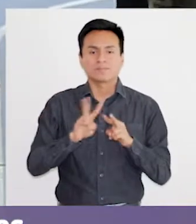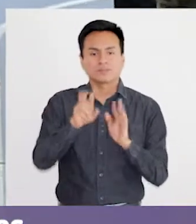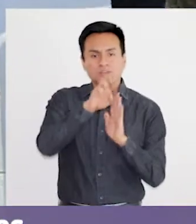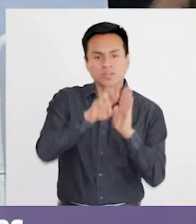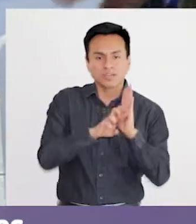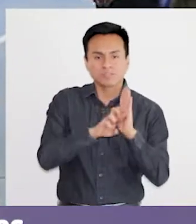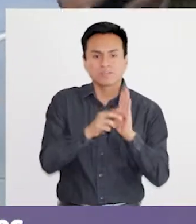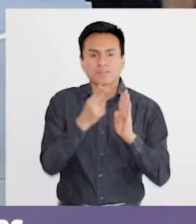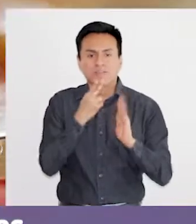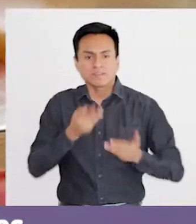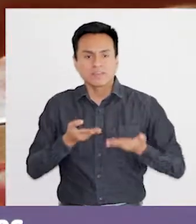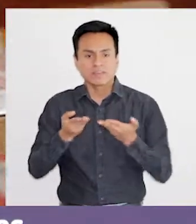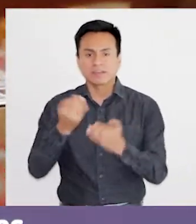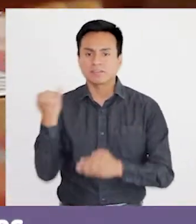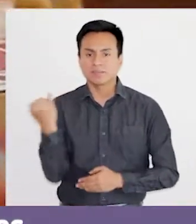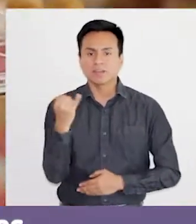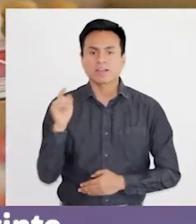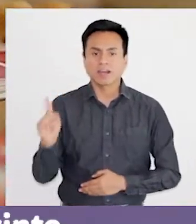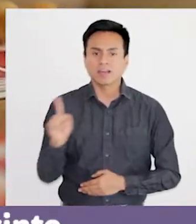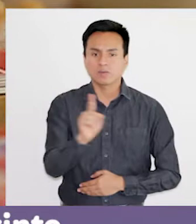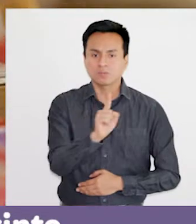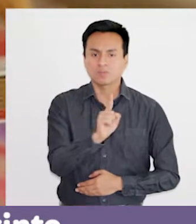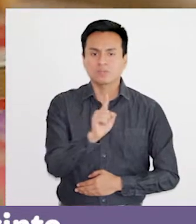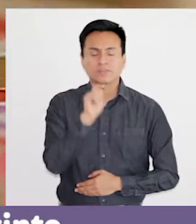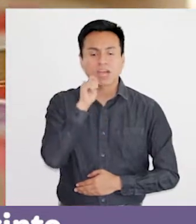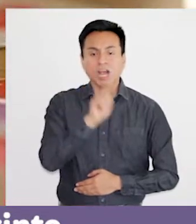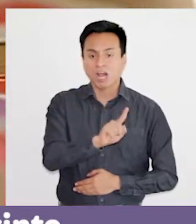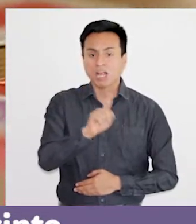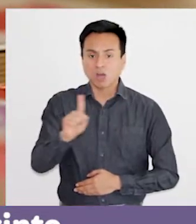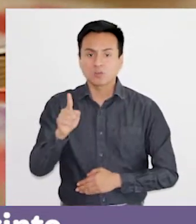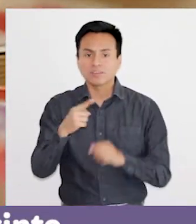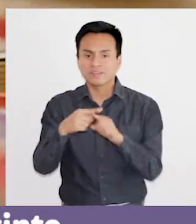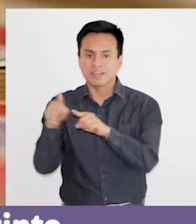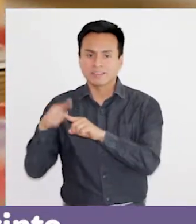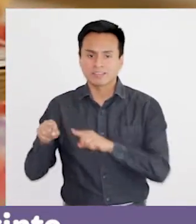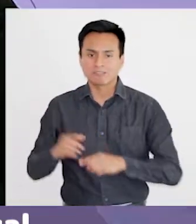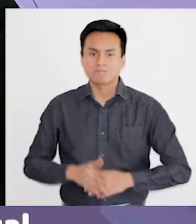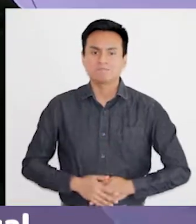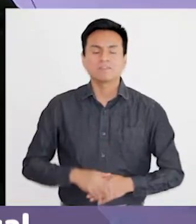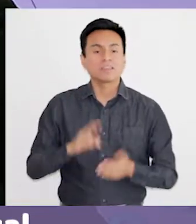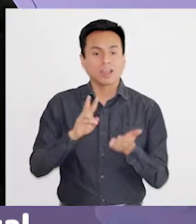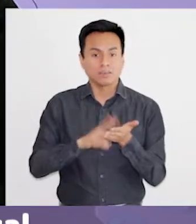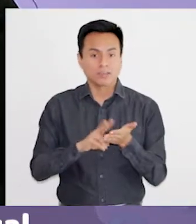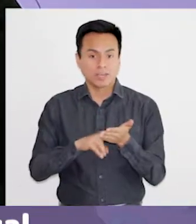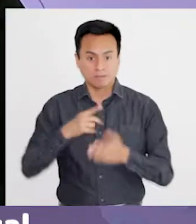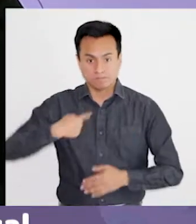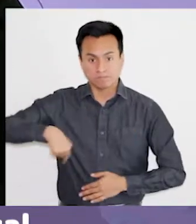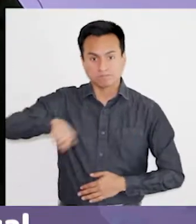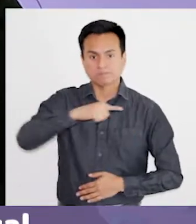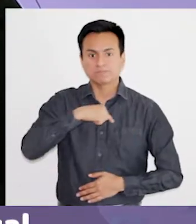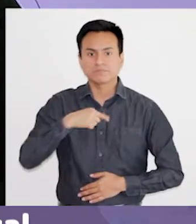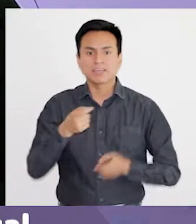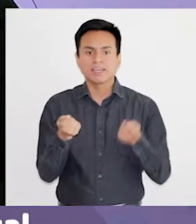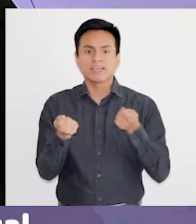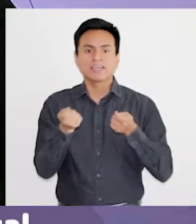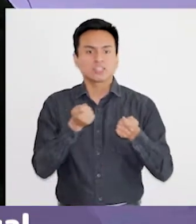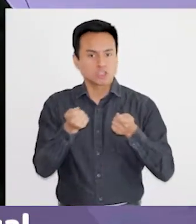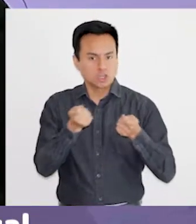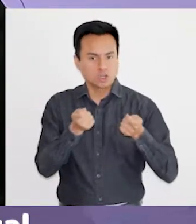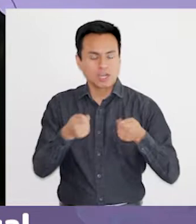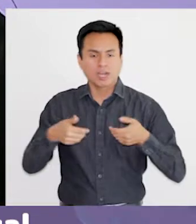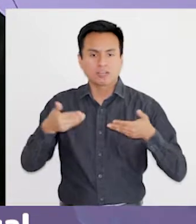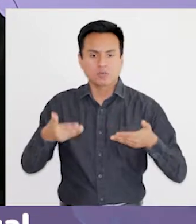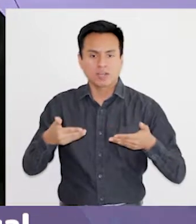generamos proyectos de vida individuales para cada uno de ellos, porque cada uno de ellos es distinto. La verdad es que hemos tenido desde la